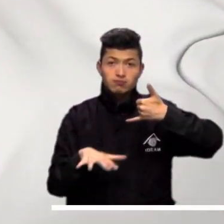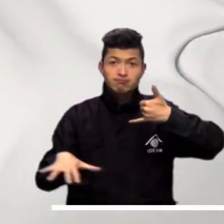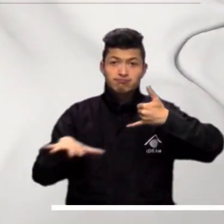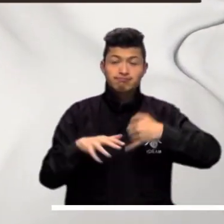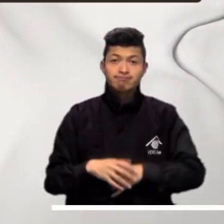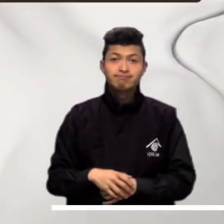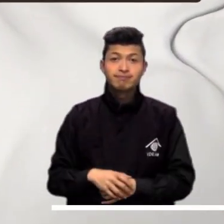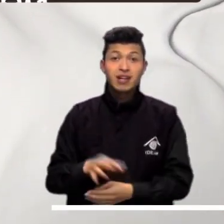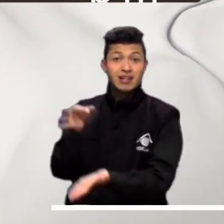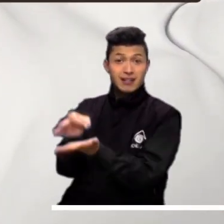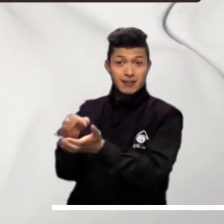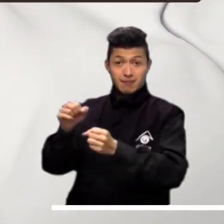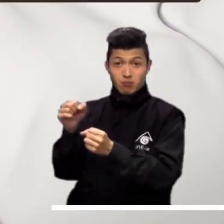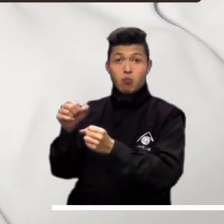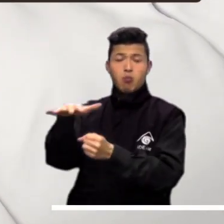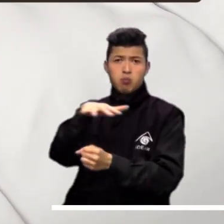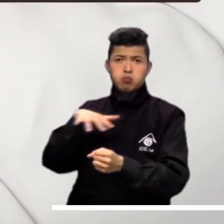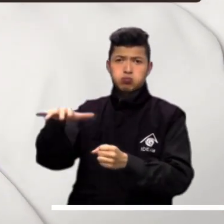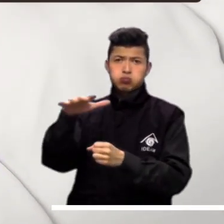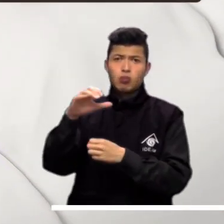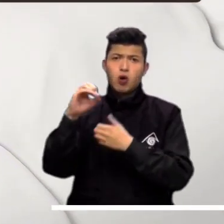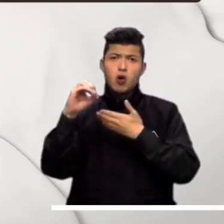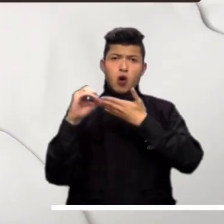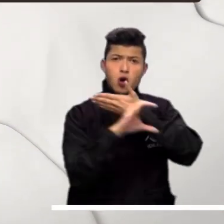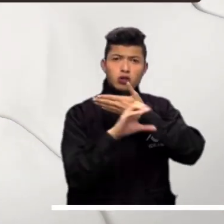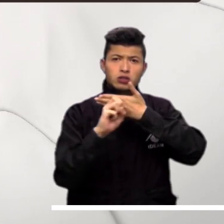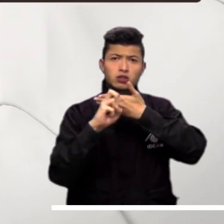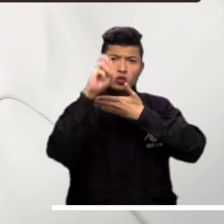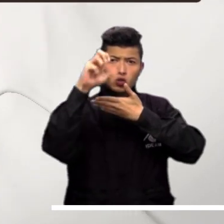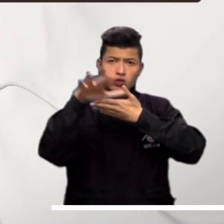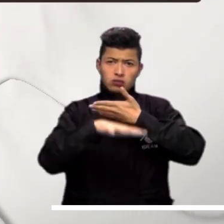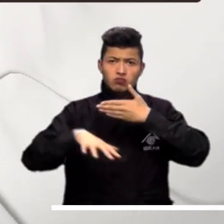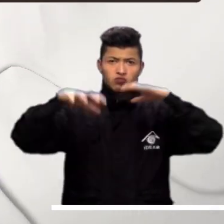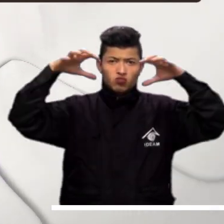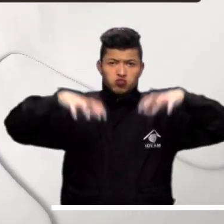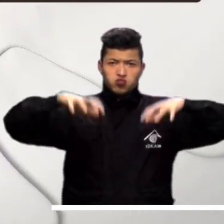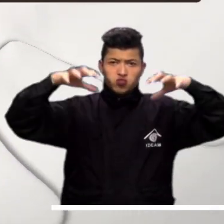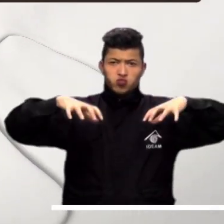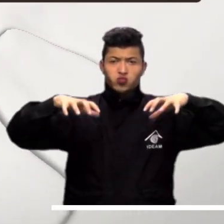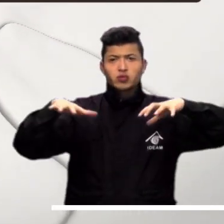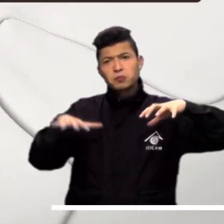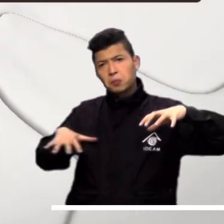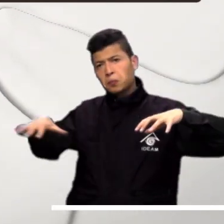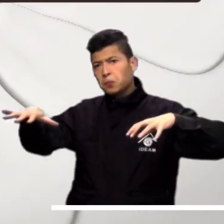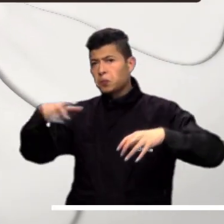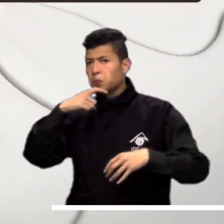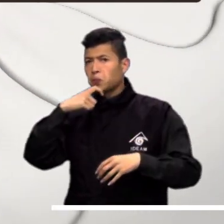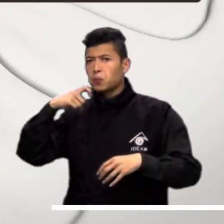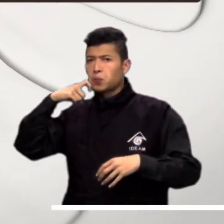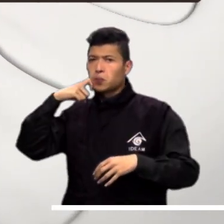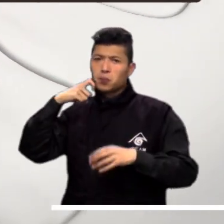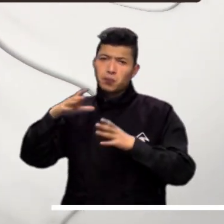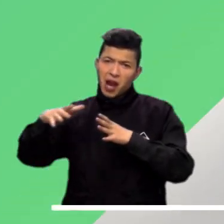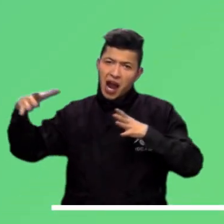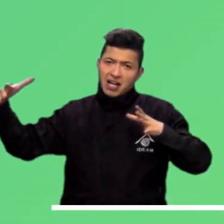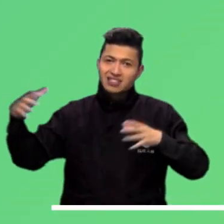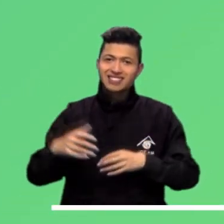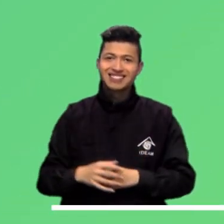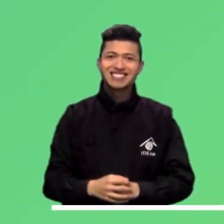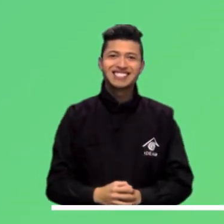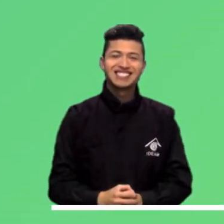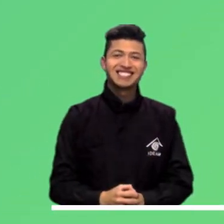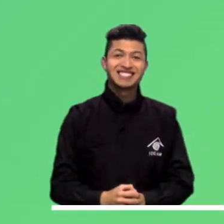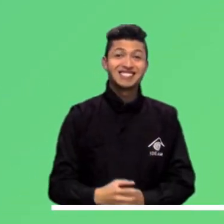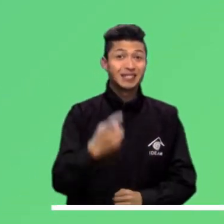Bogotá advierte lluvias moderadas sobre sectores del occidente y norte de la ciudad. El resto de la ciudad espera tiempo seco y cielo nublado sobre gran